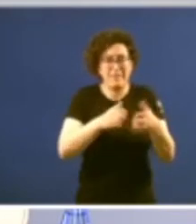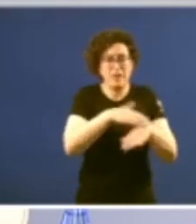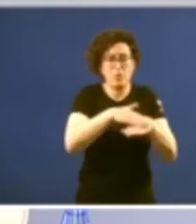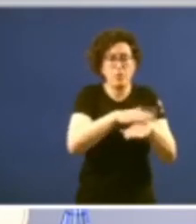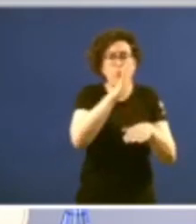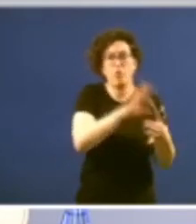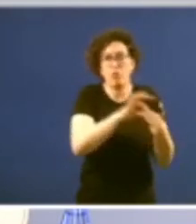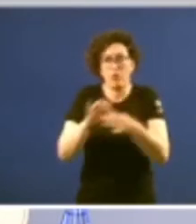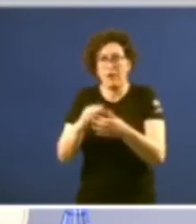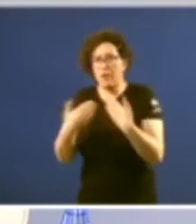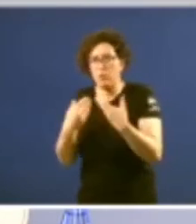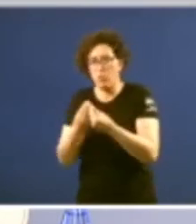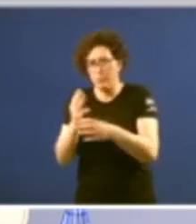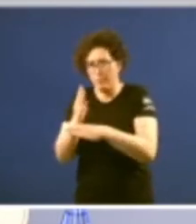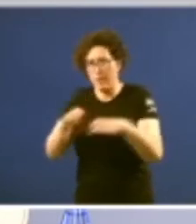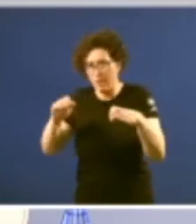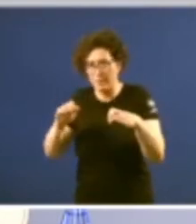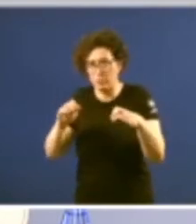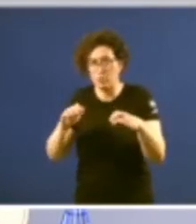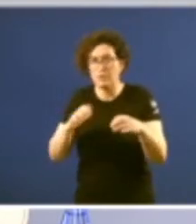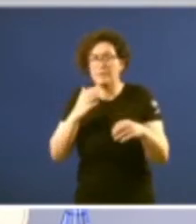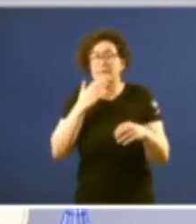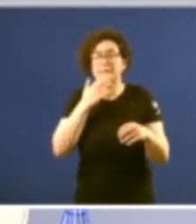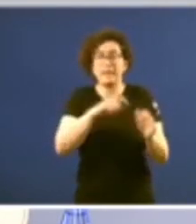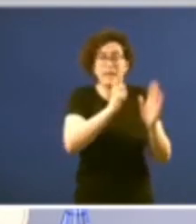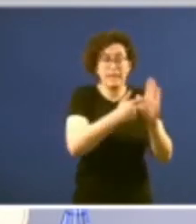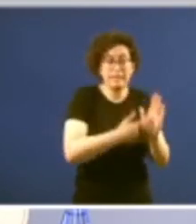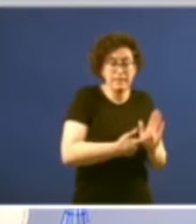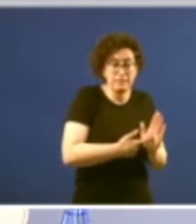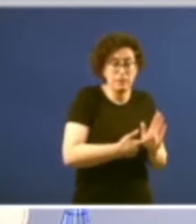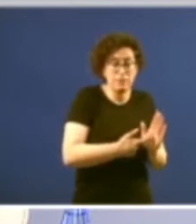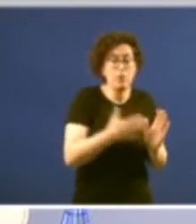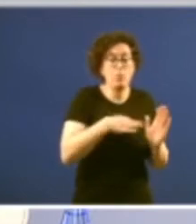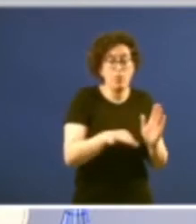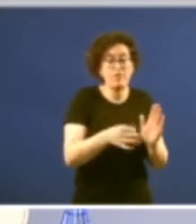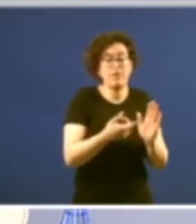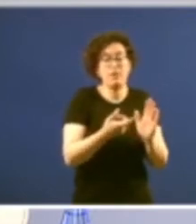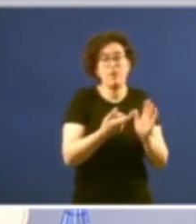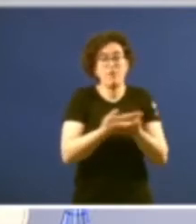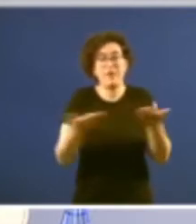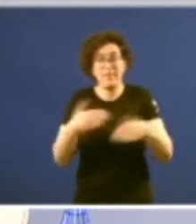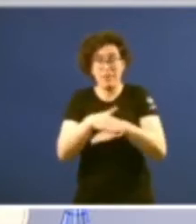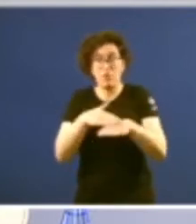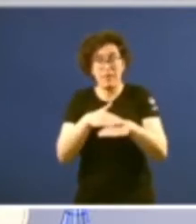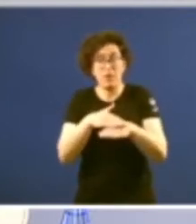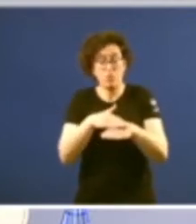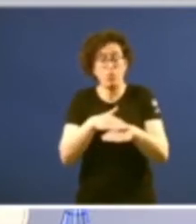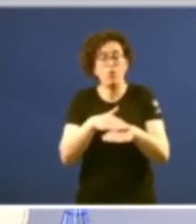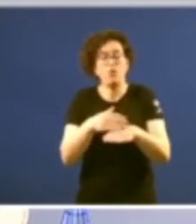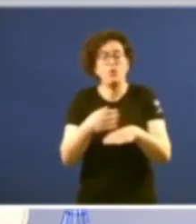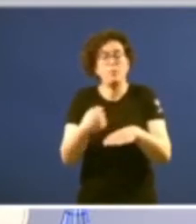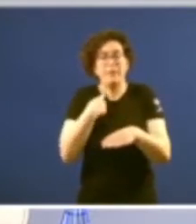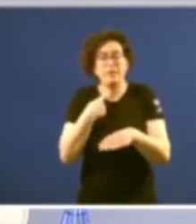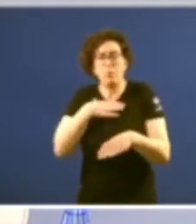Parlamento Se o Legislativo pode retirar a confianza do Goberno este pode ameazar